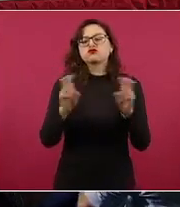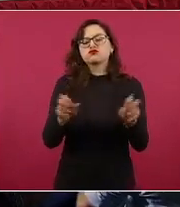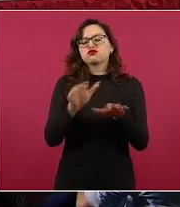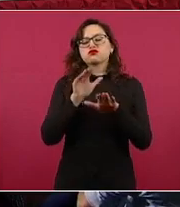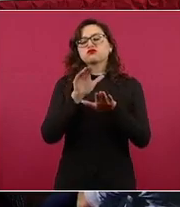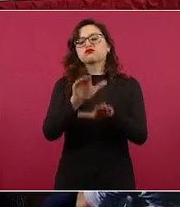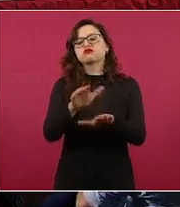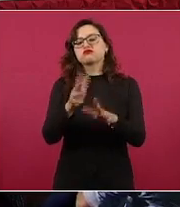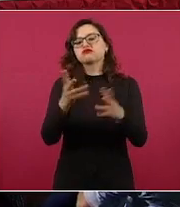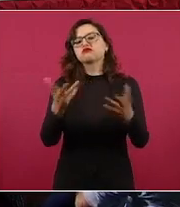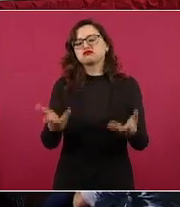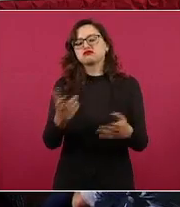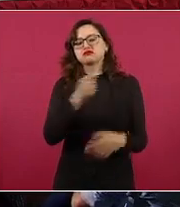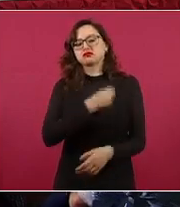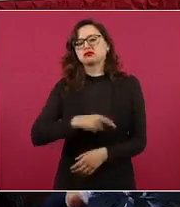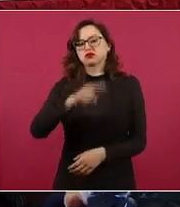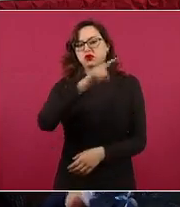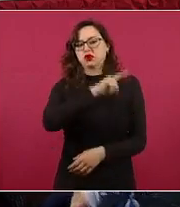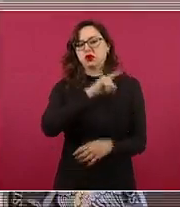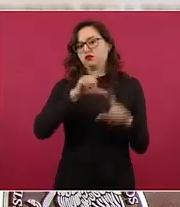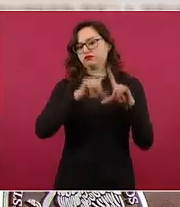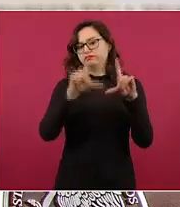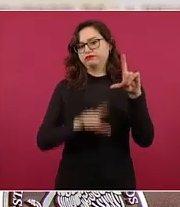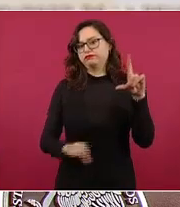sobre la situación de la salud.